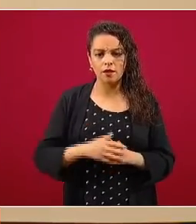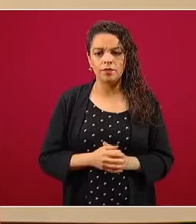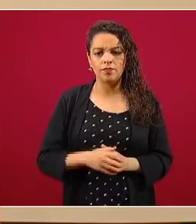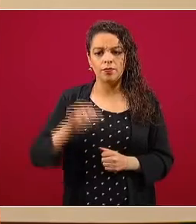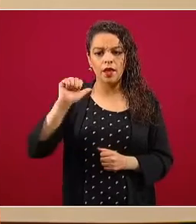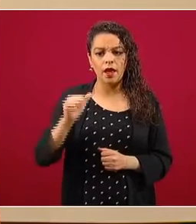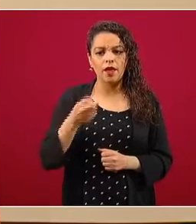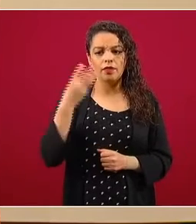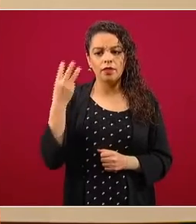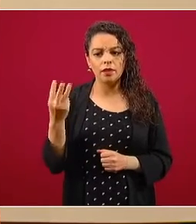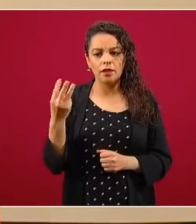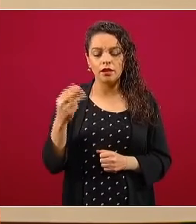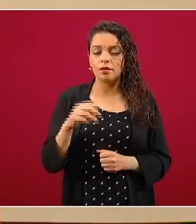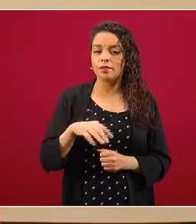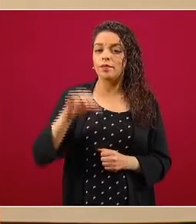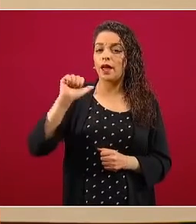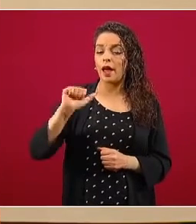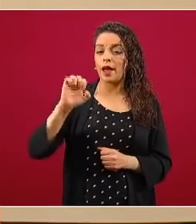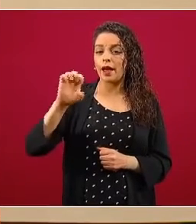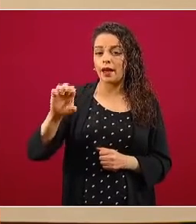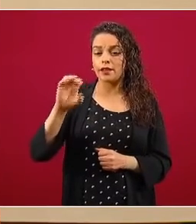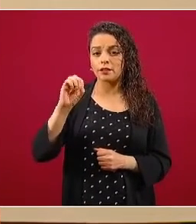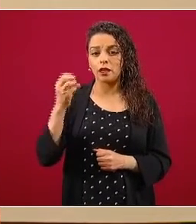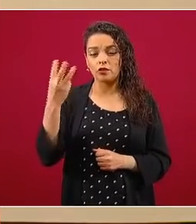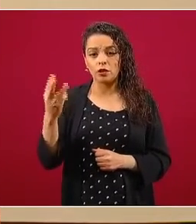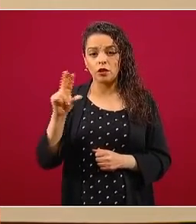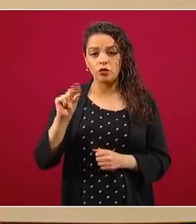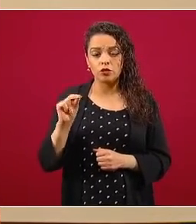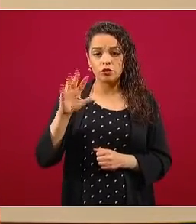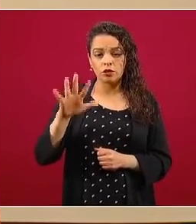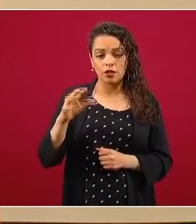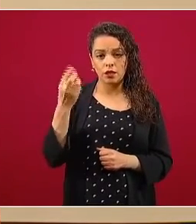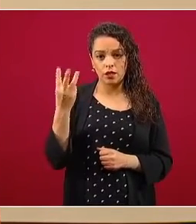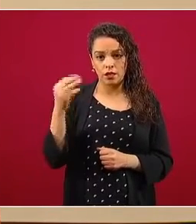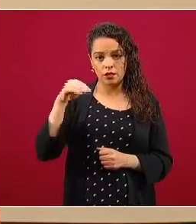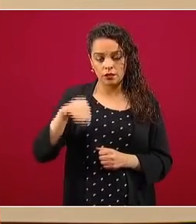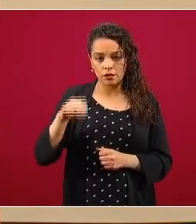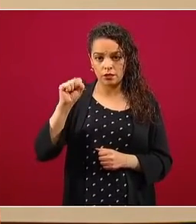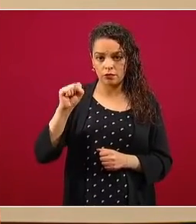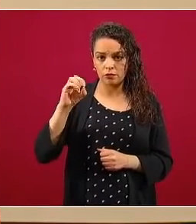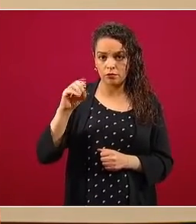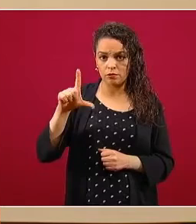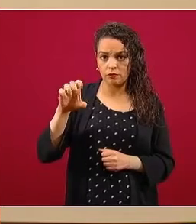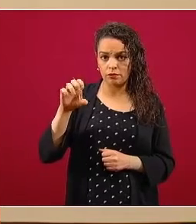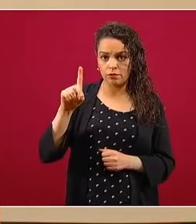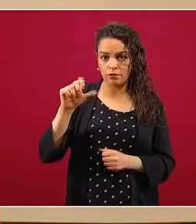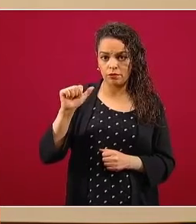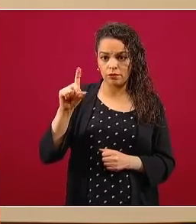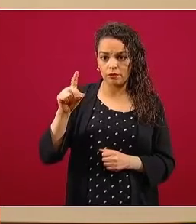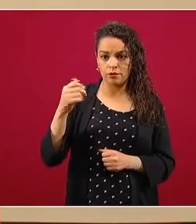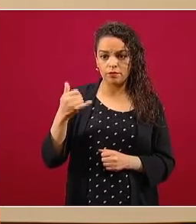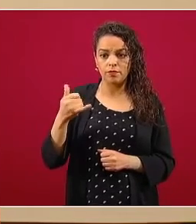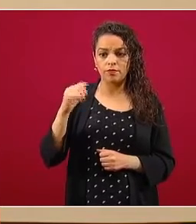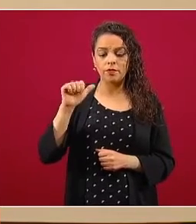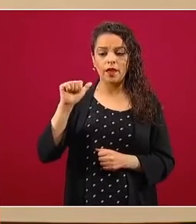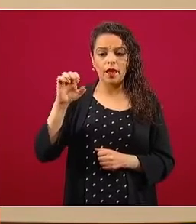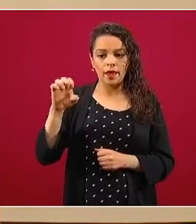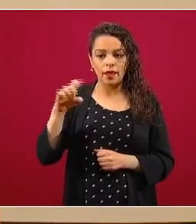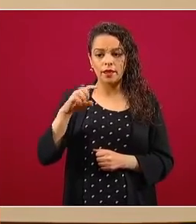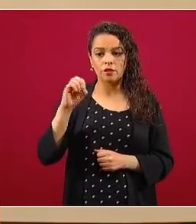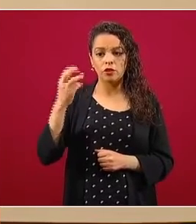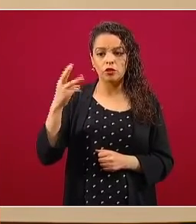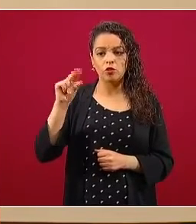AE 0385-3M-SOLEDAD y AE 0382